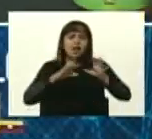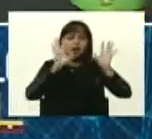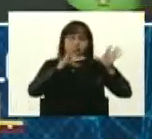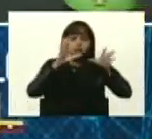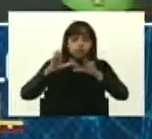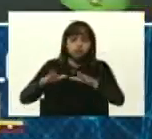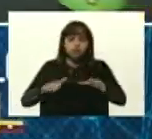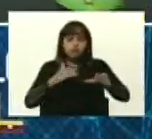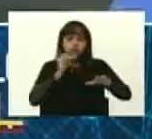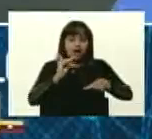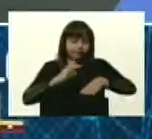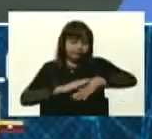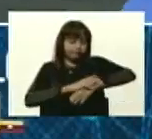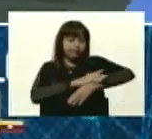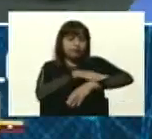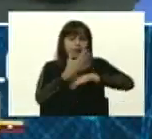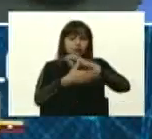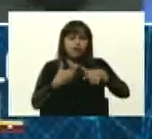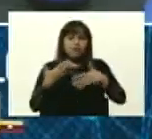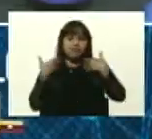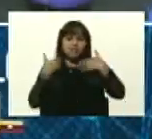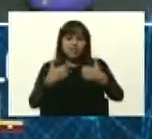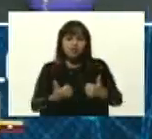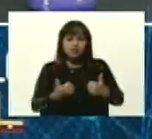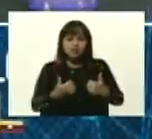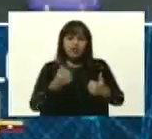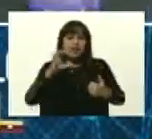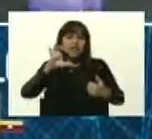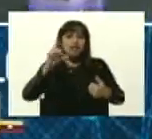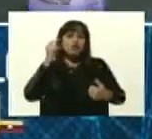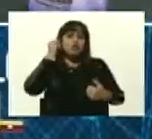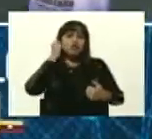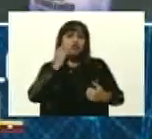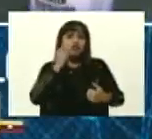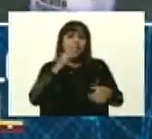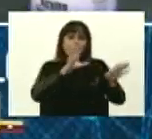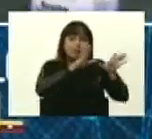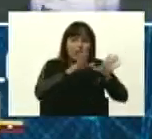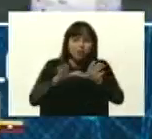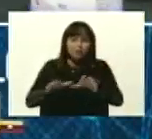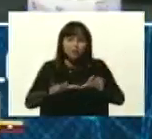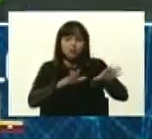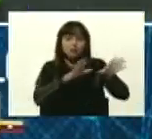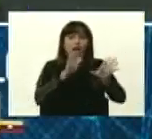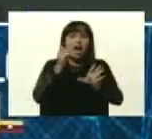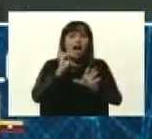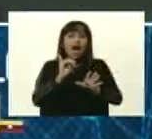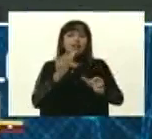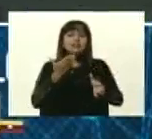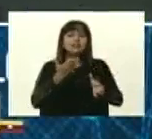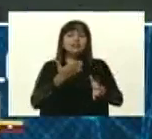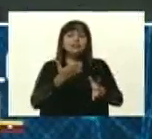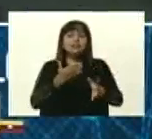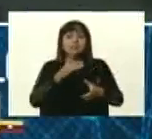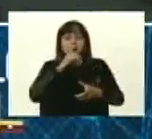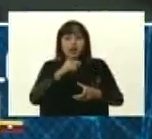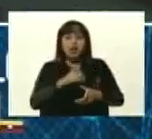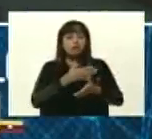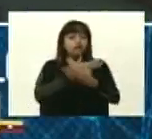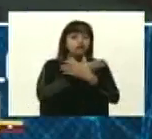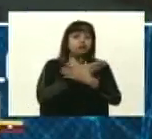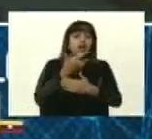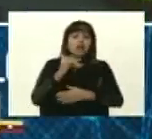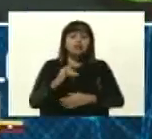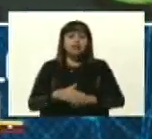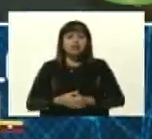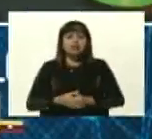que es un problema de salud en Oriente. En el estado Sucre, sobre todo. El Sucre, y esa formulación trata esos